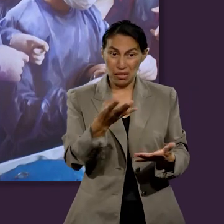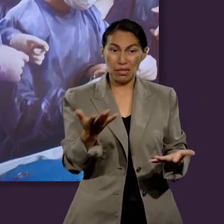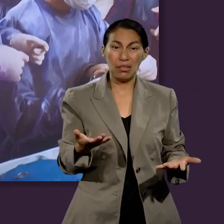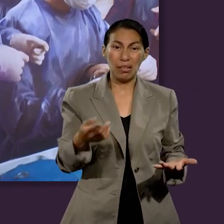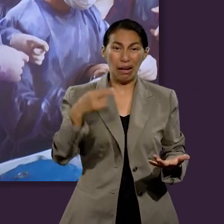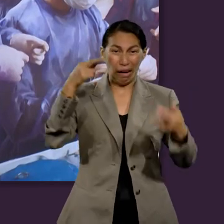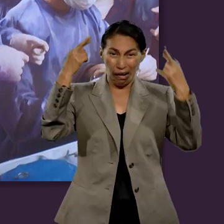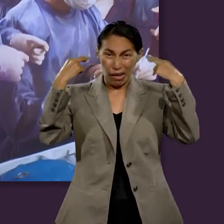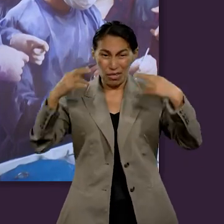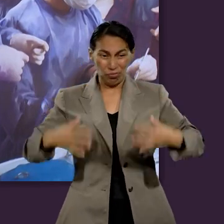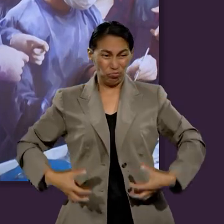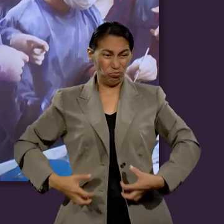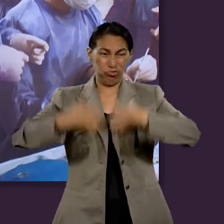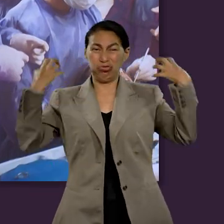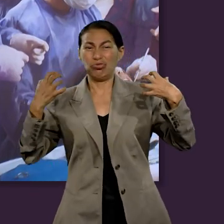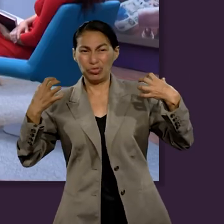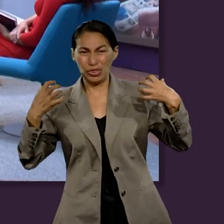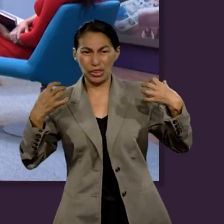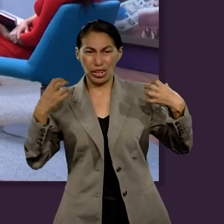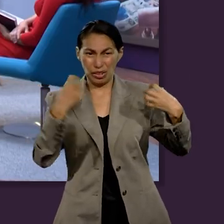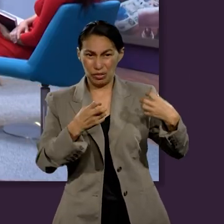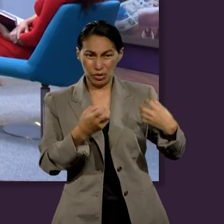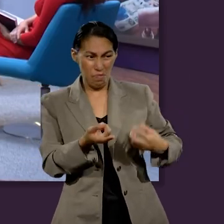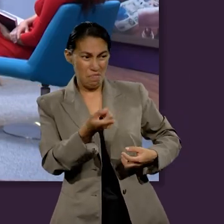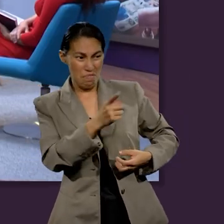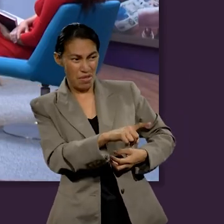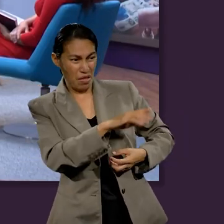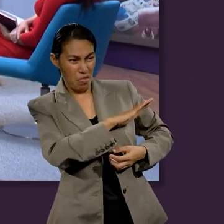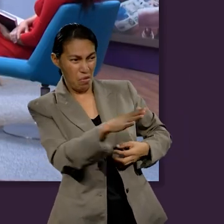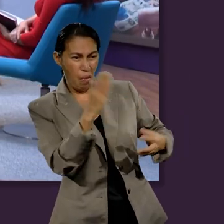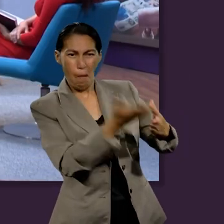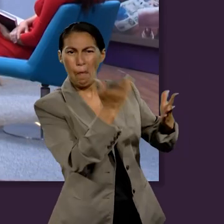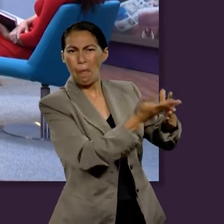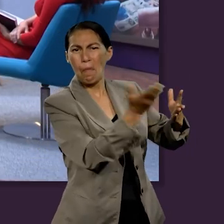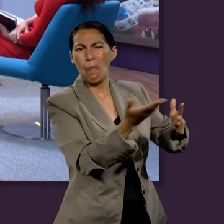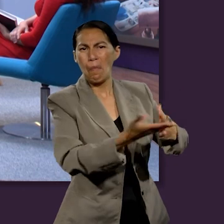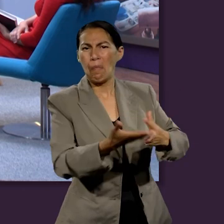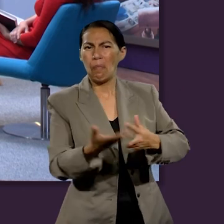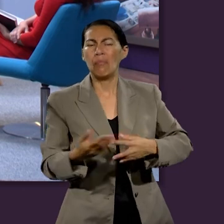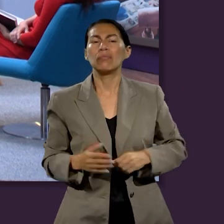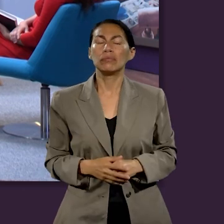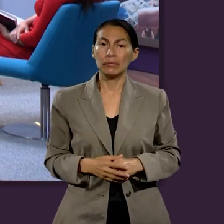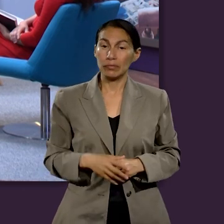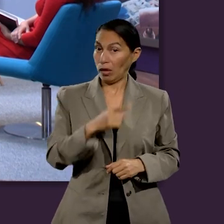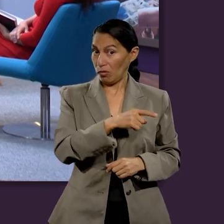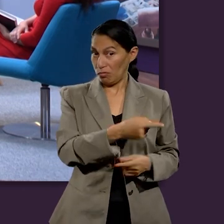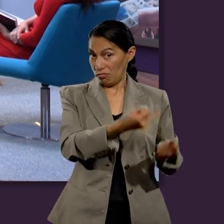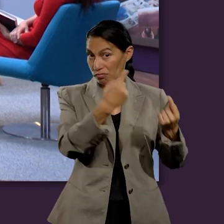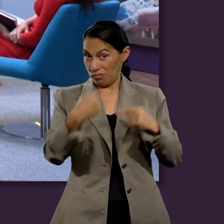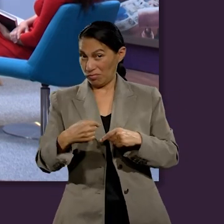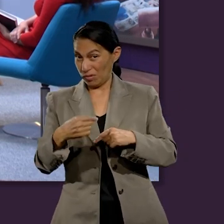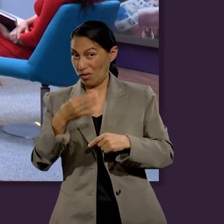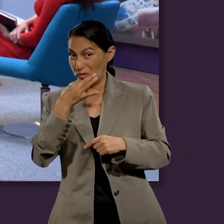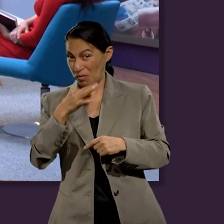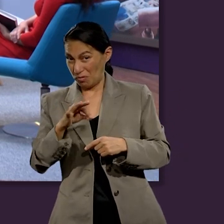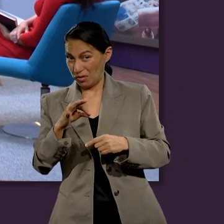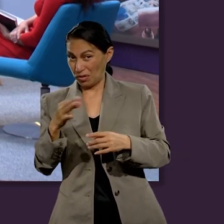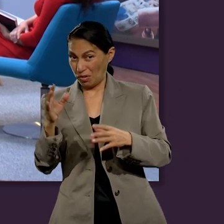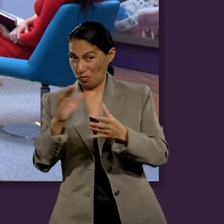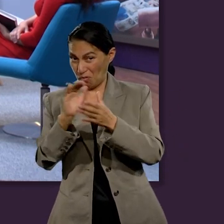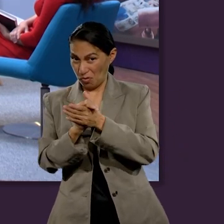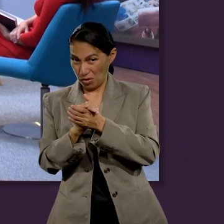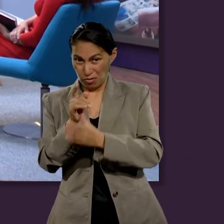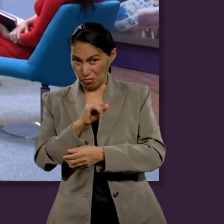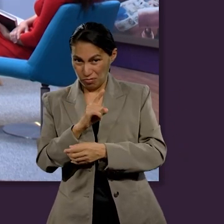matan a los mensajeros. Entonces el rey monta en cólera y manda a exterminar a todos aquellos que no quisieron venir a la